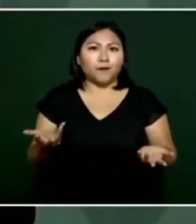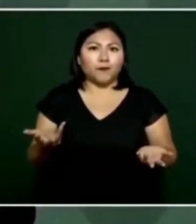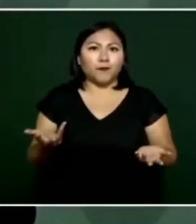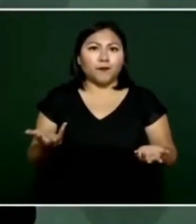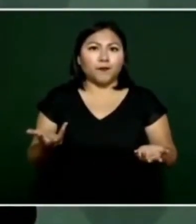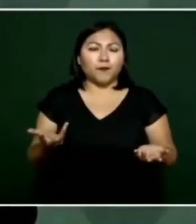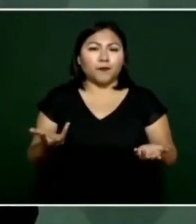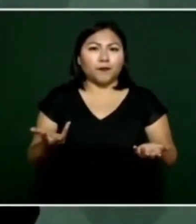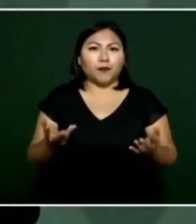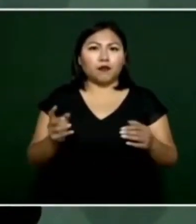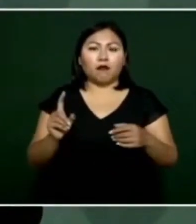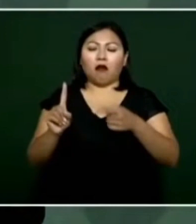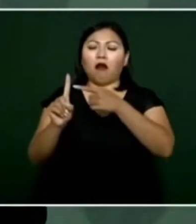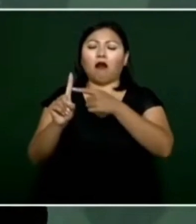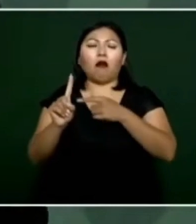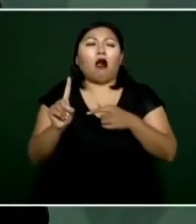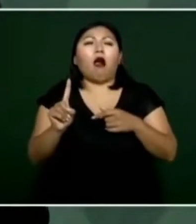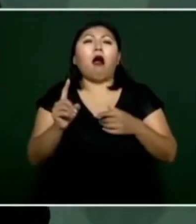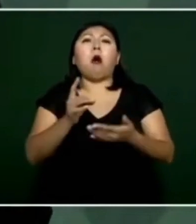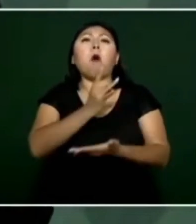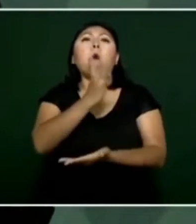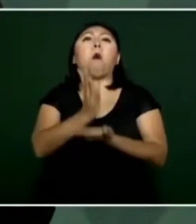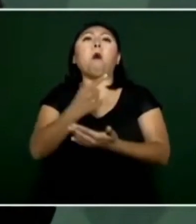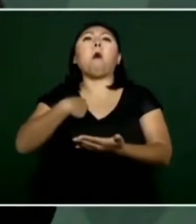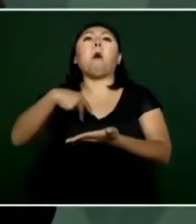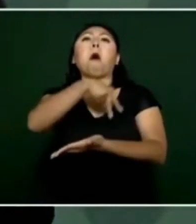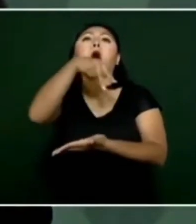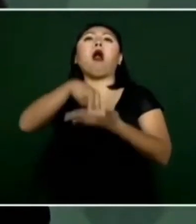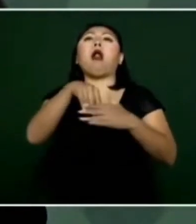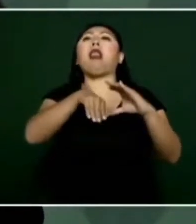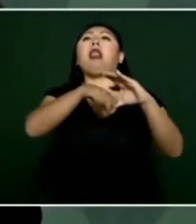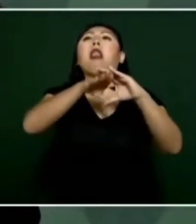un politiquero, politiquera,